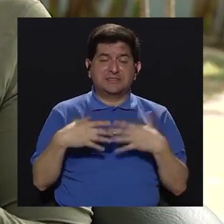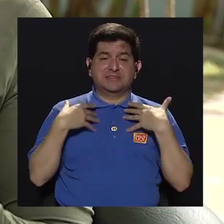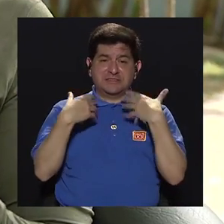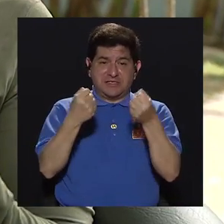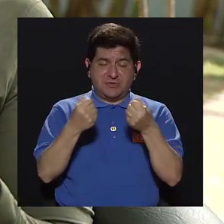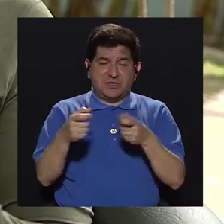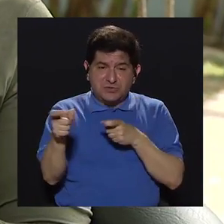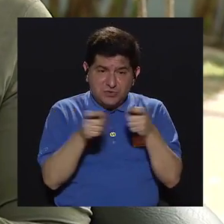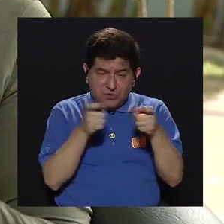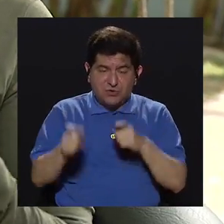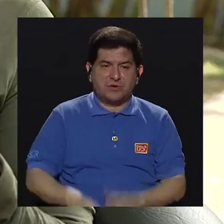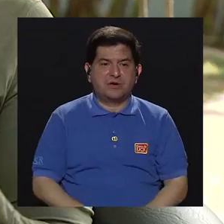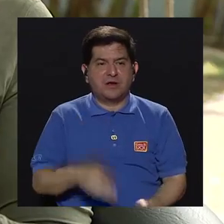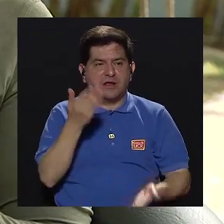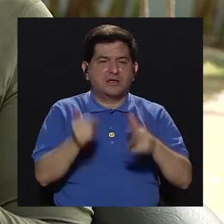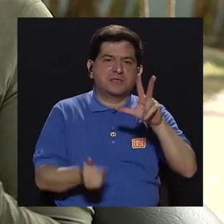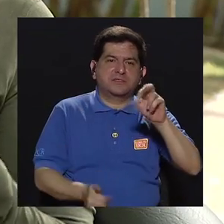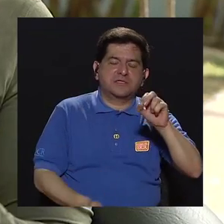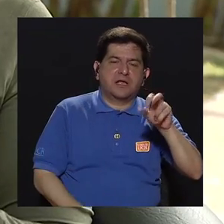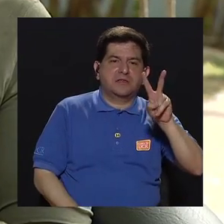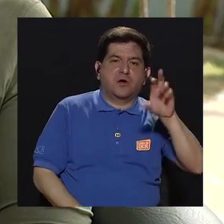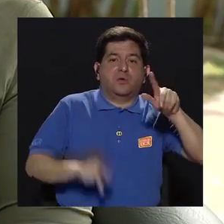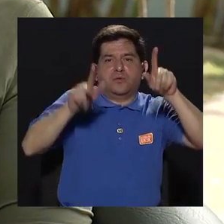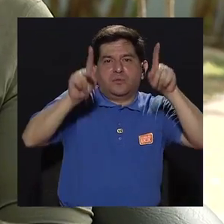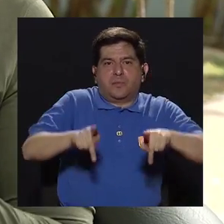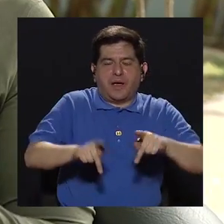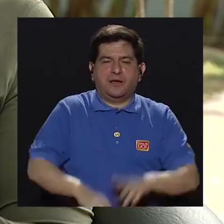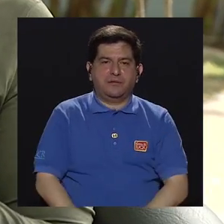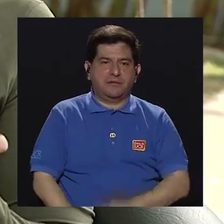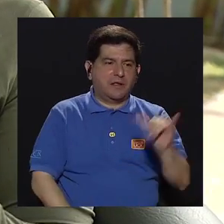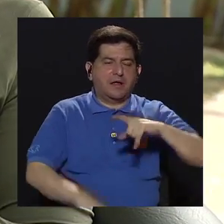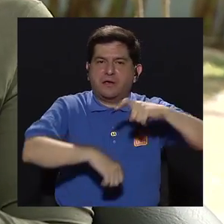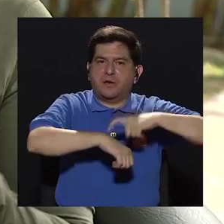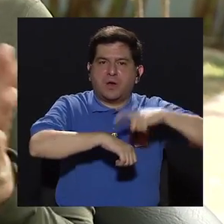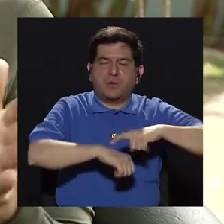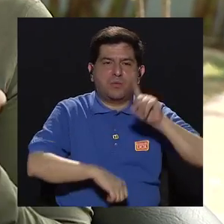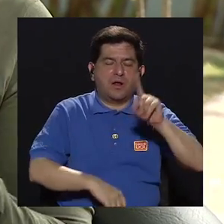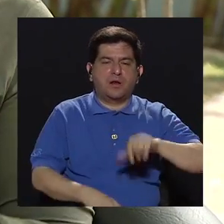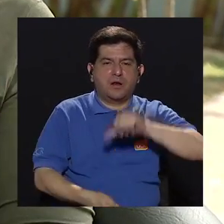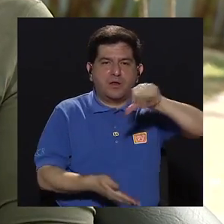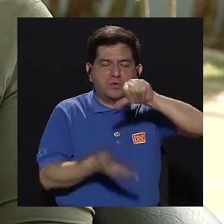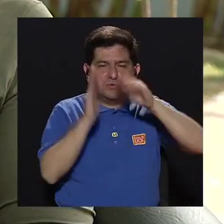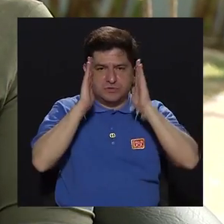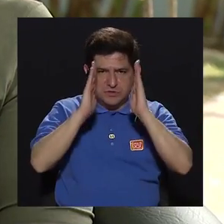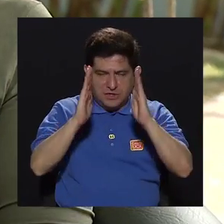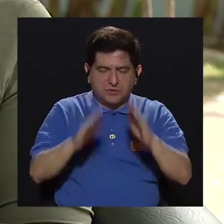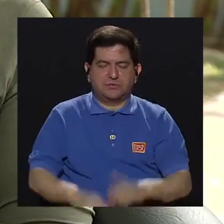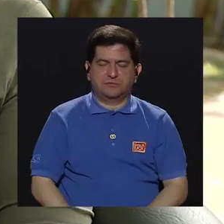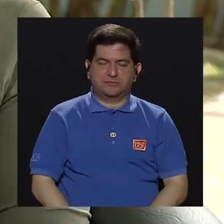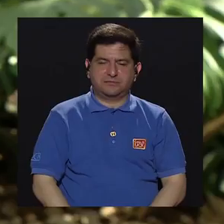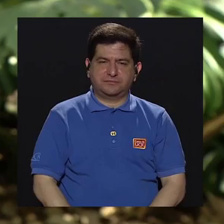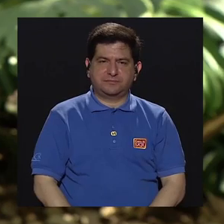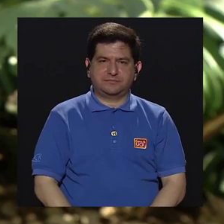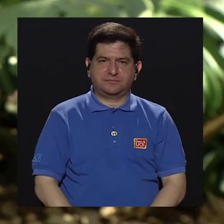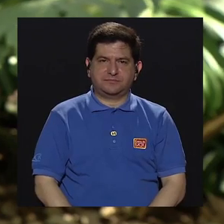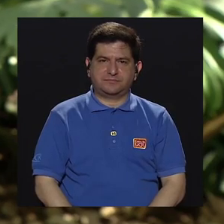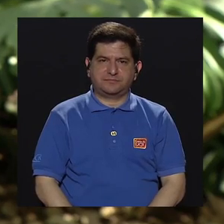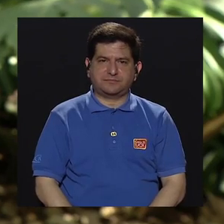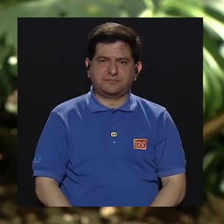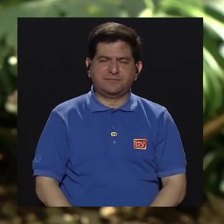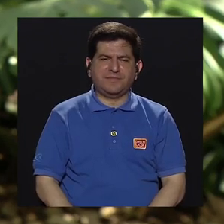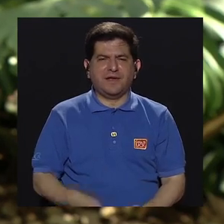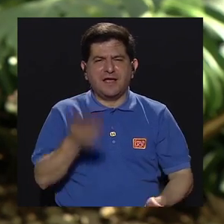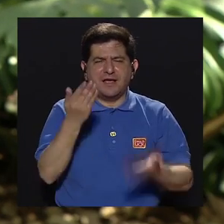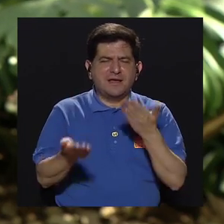manejando simultáneamente de 30, de 20 personas al mismo tiempo en un centro de atención de la salud. Ana María,